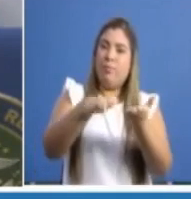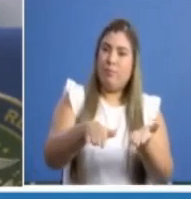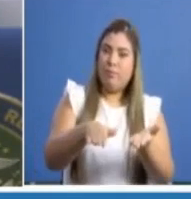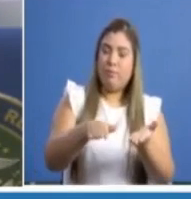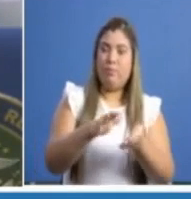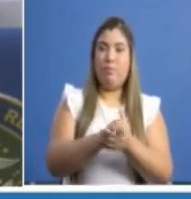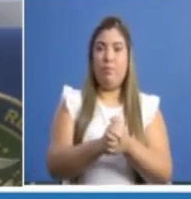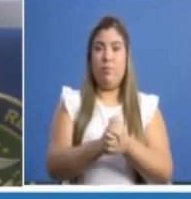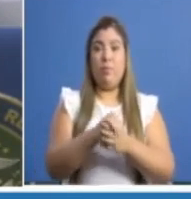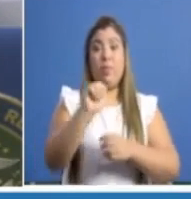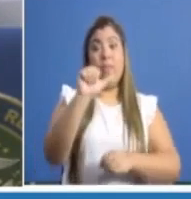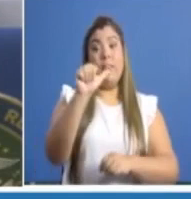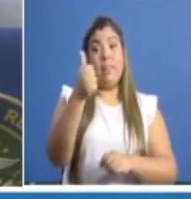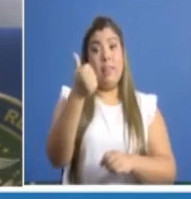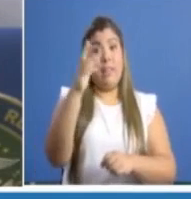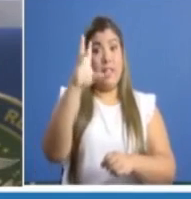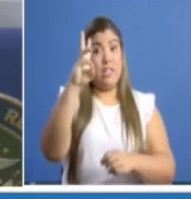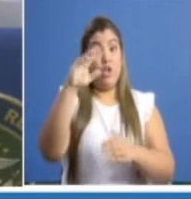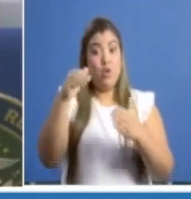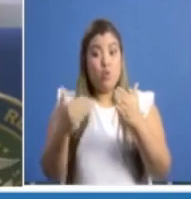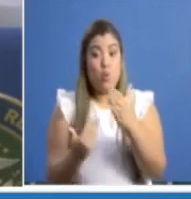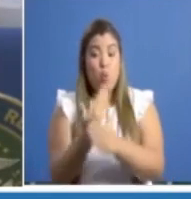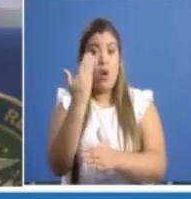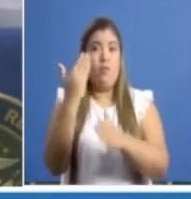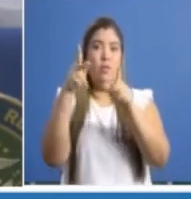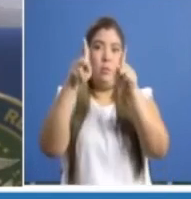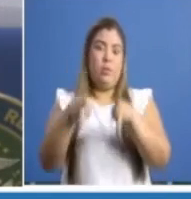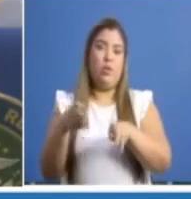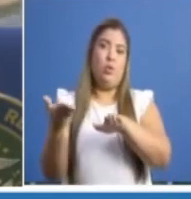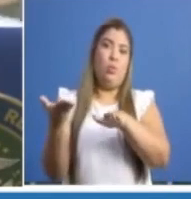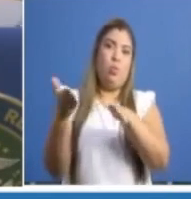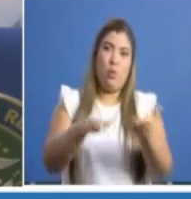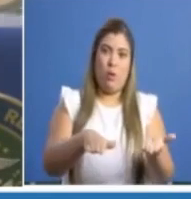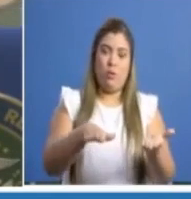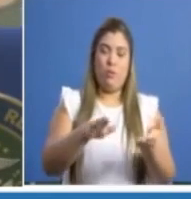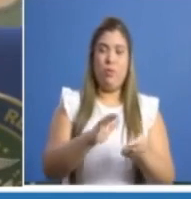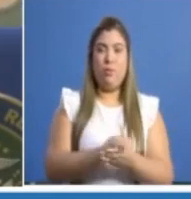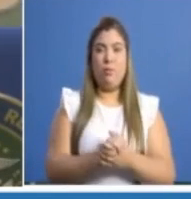indica 16 nuevas defunciones para el día de hoy.